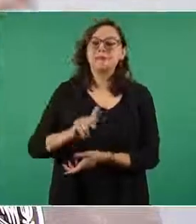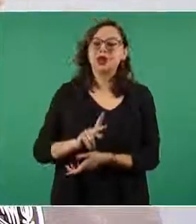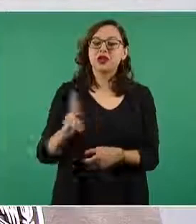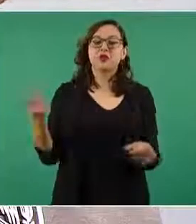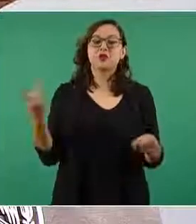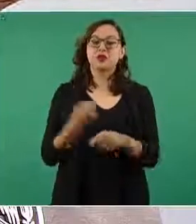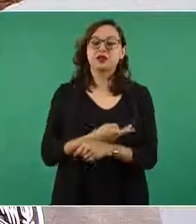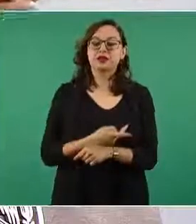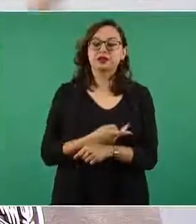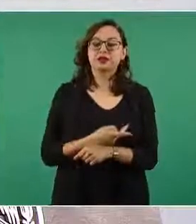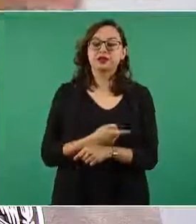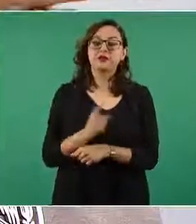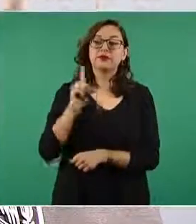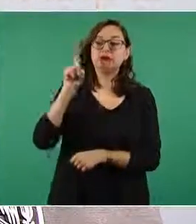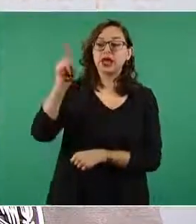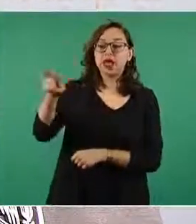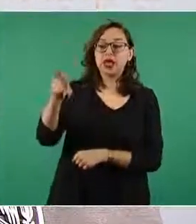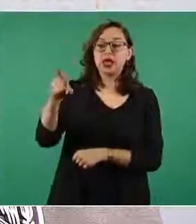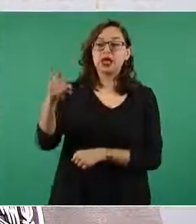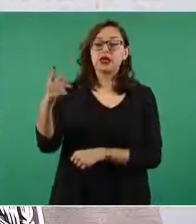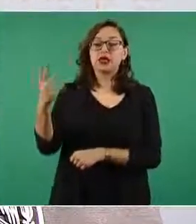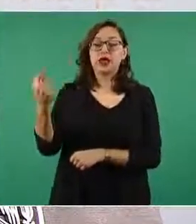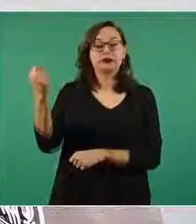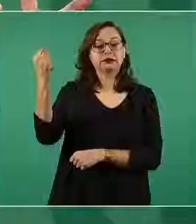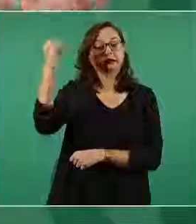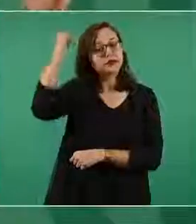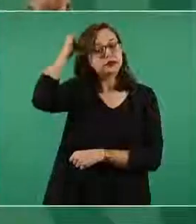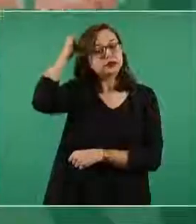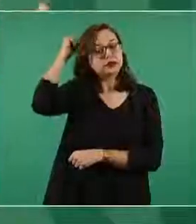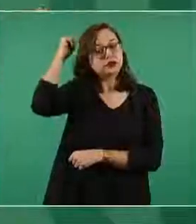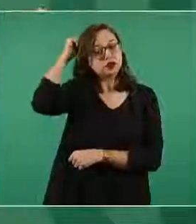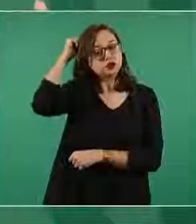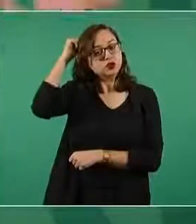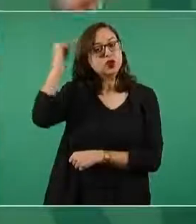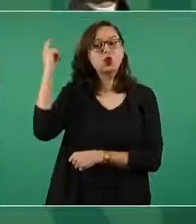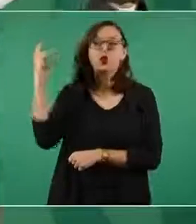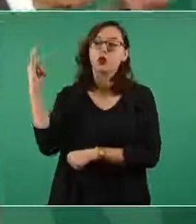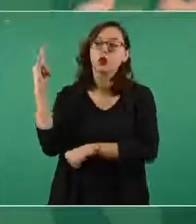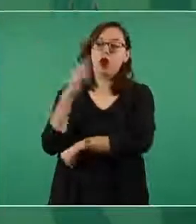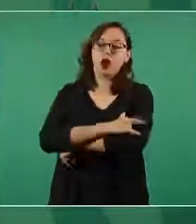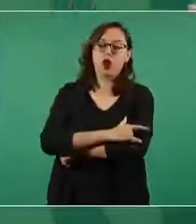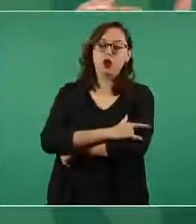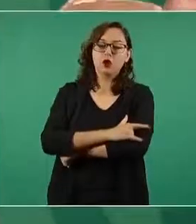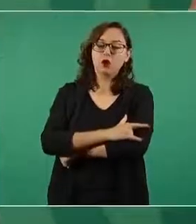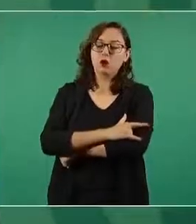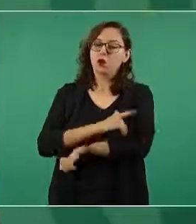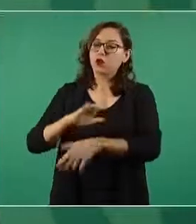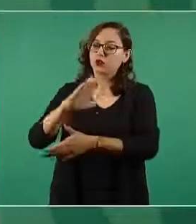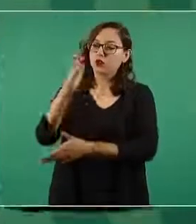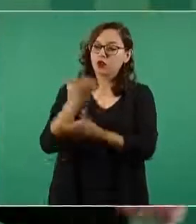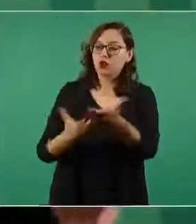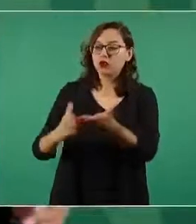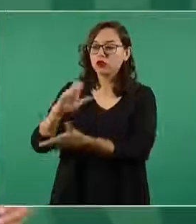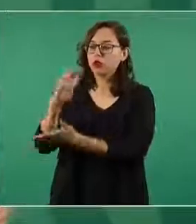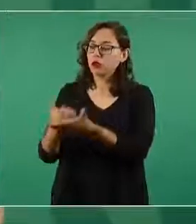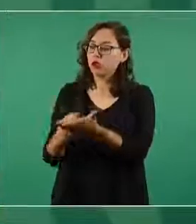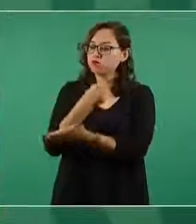contratos que se habían contraído con las empresas por el nuevo aeropuerto